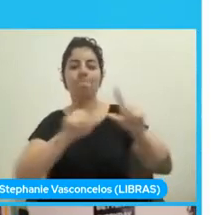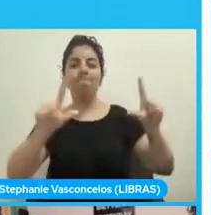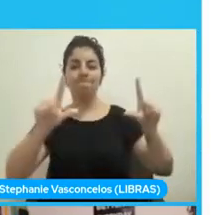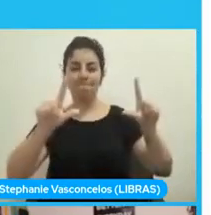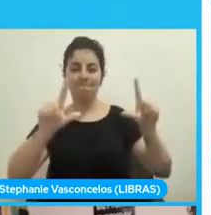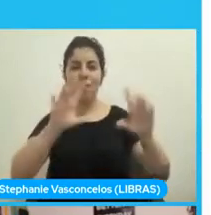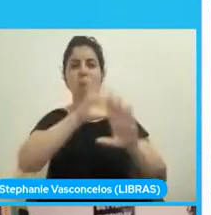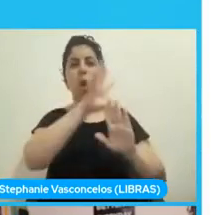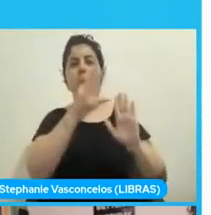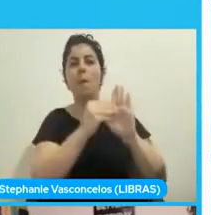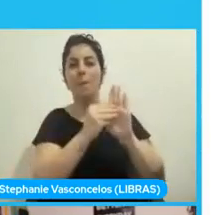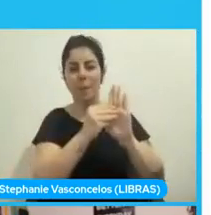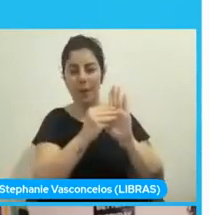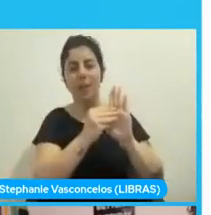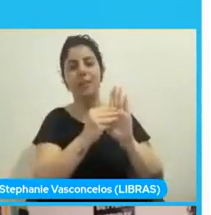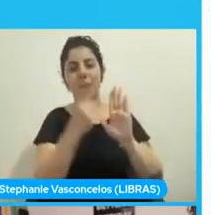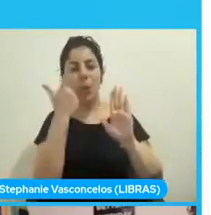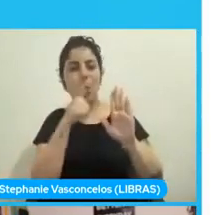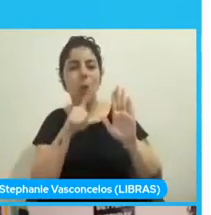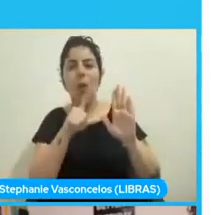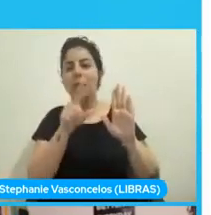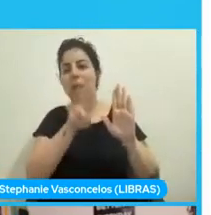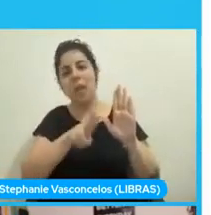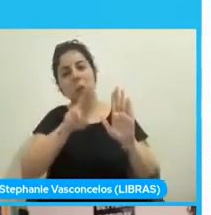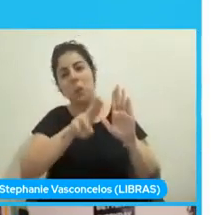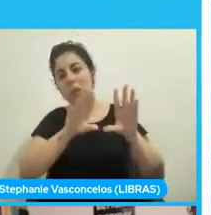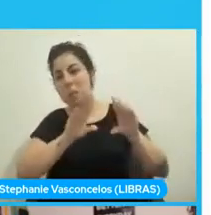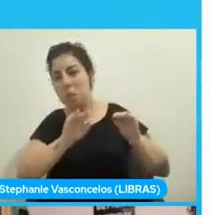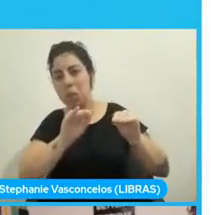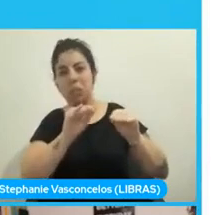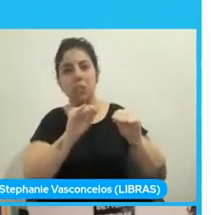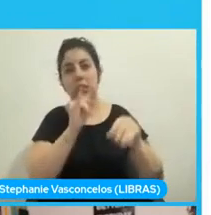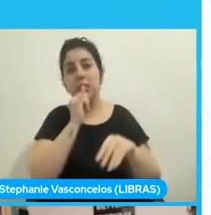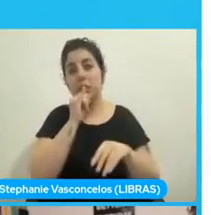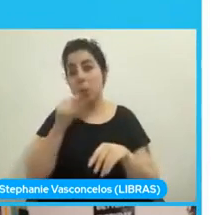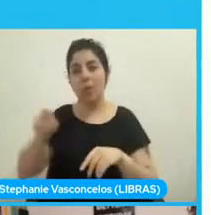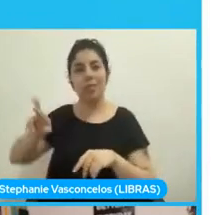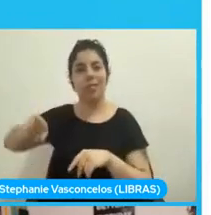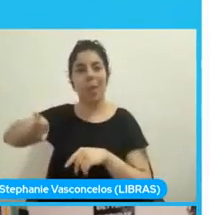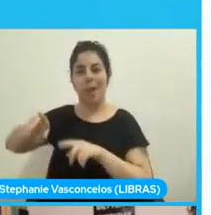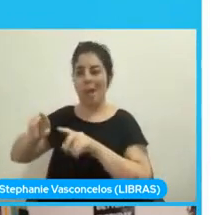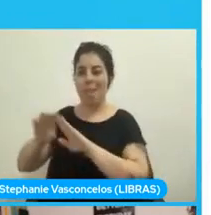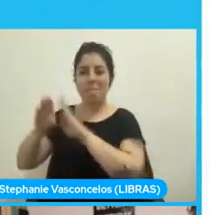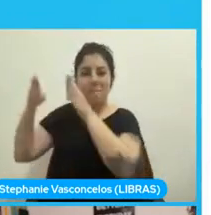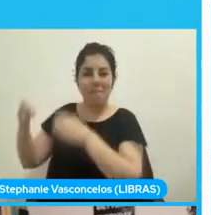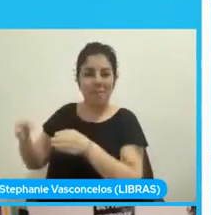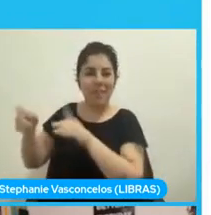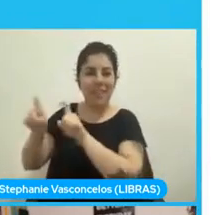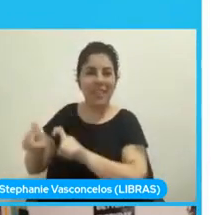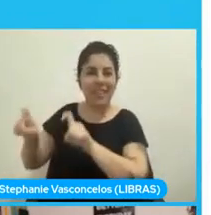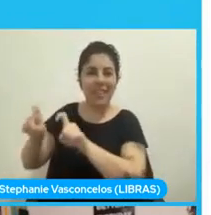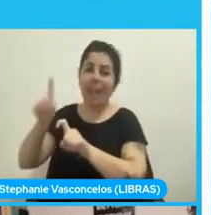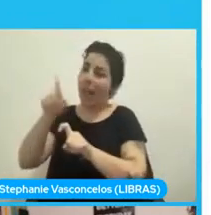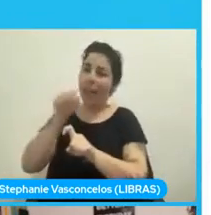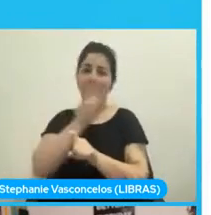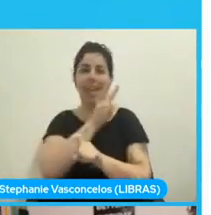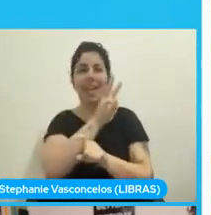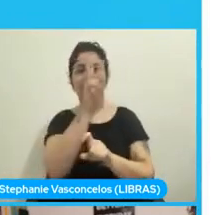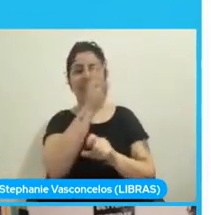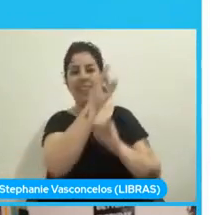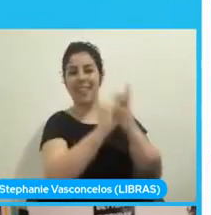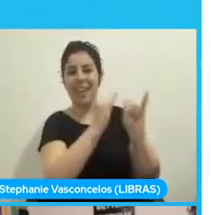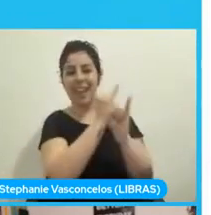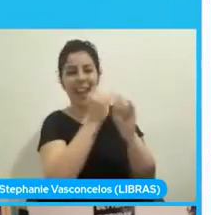hacia donde que en vez de ser desktop sea el browser, dígase WebAssembly, y con esto